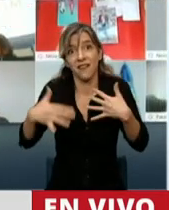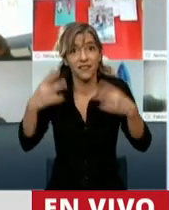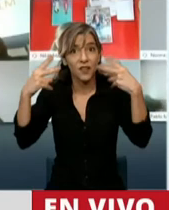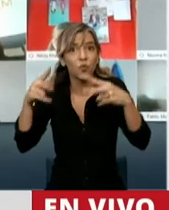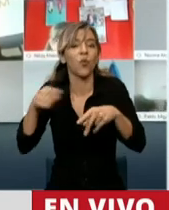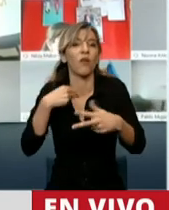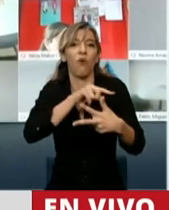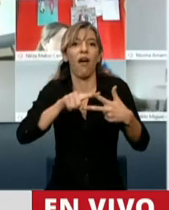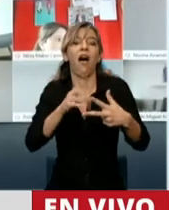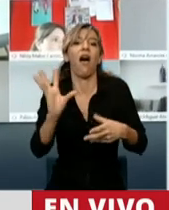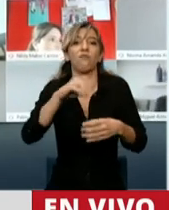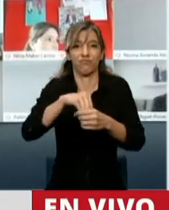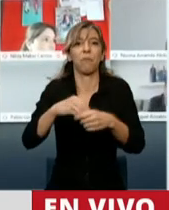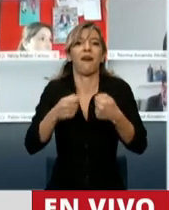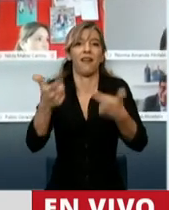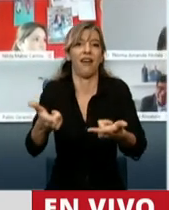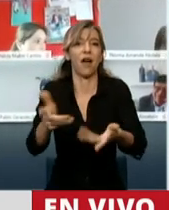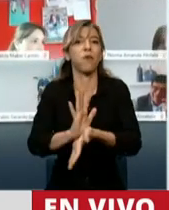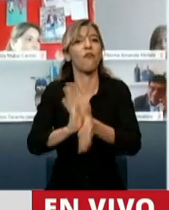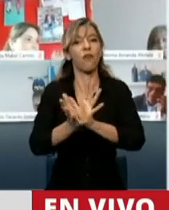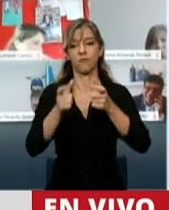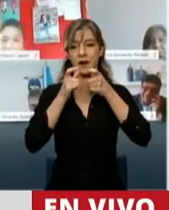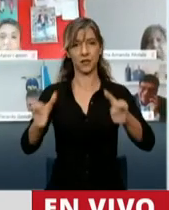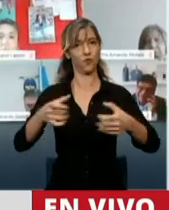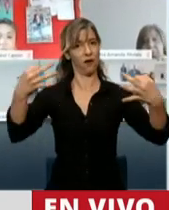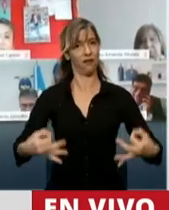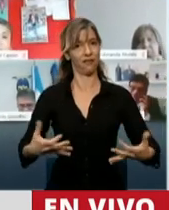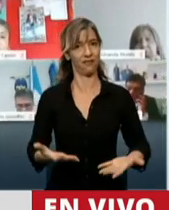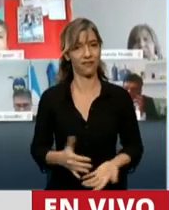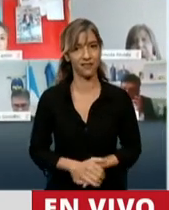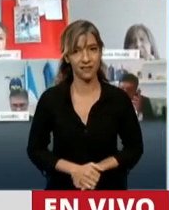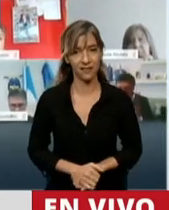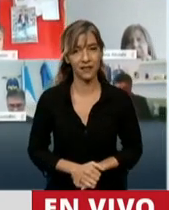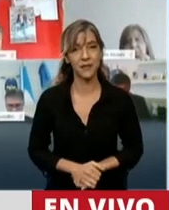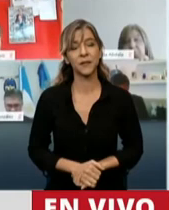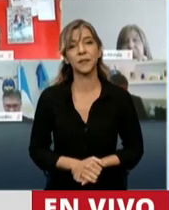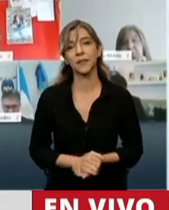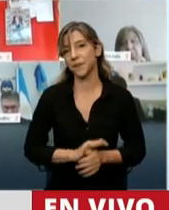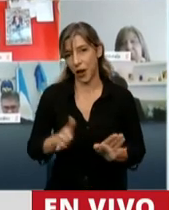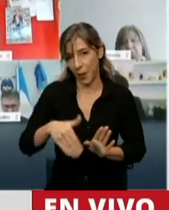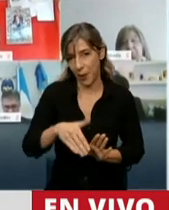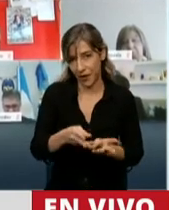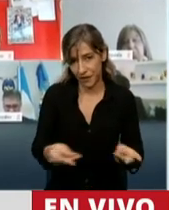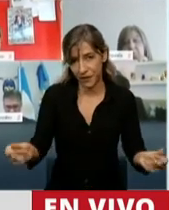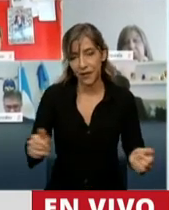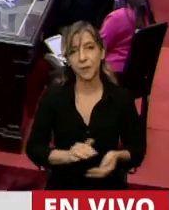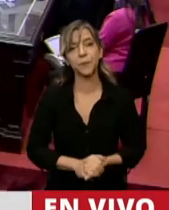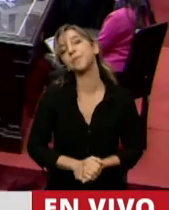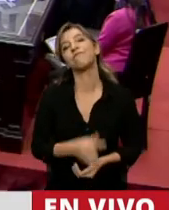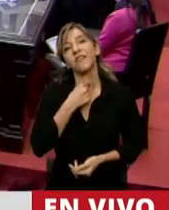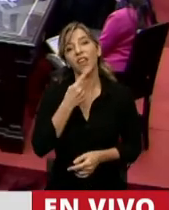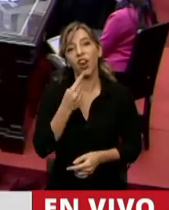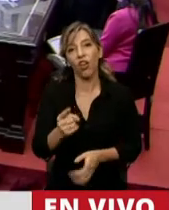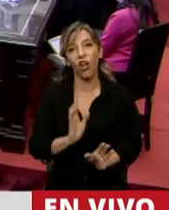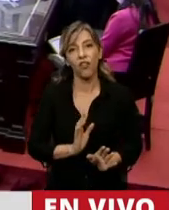país pudiendo decir que dimos respuesta, que estuvimos a la altura. Para finalizar ya, señor presidente, quiero